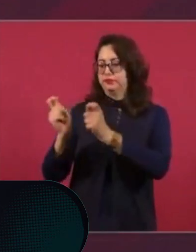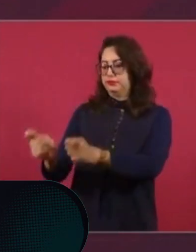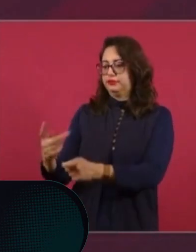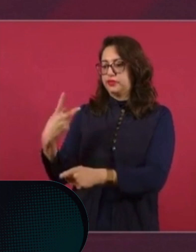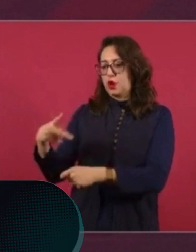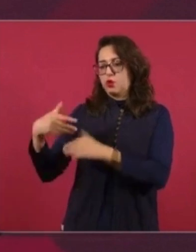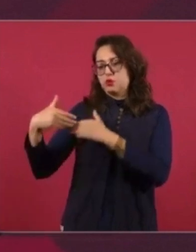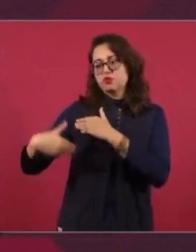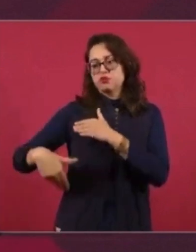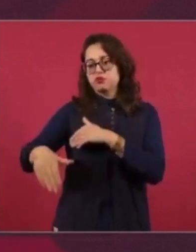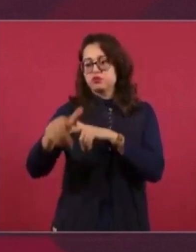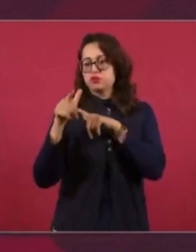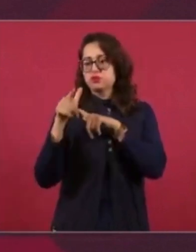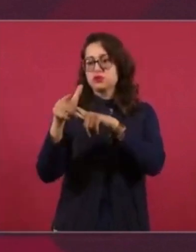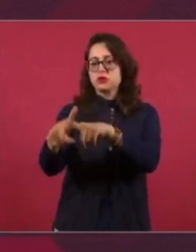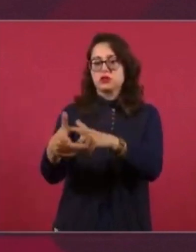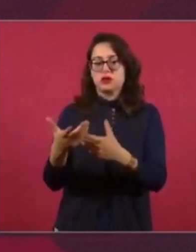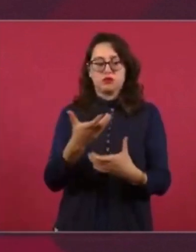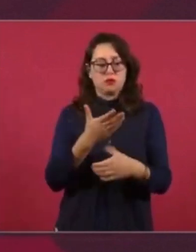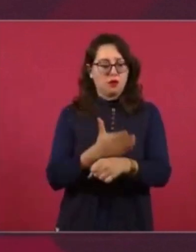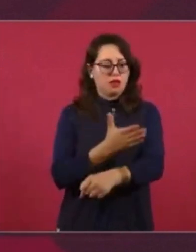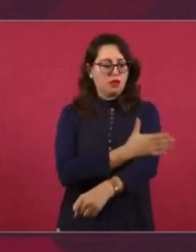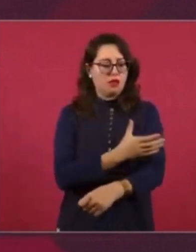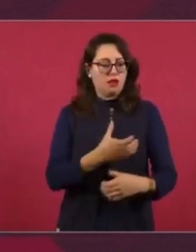entregar el bastón.